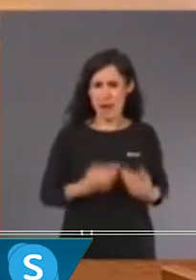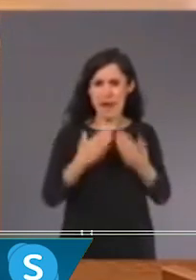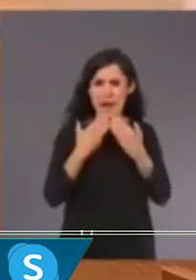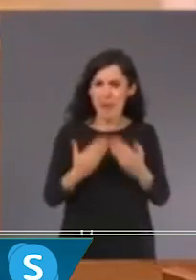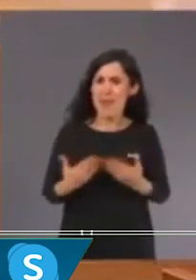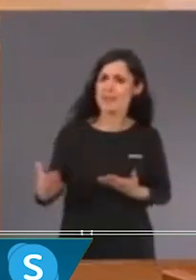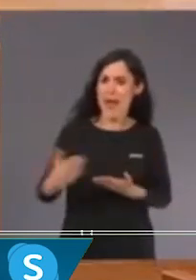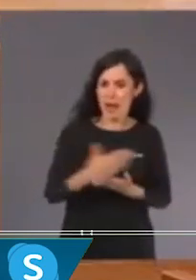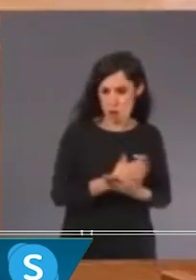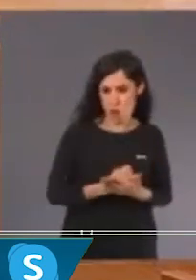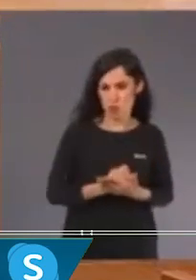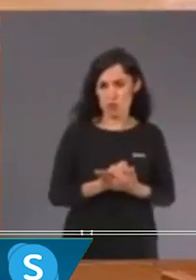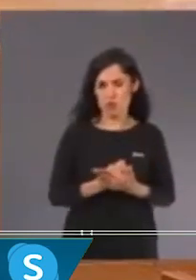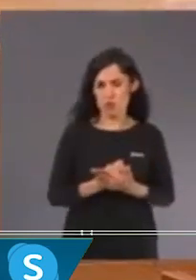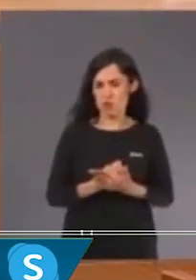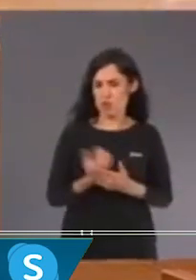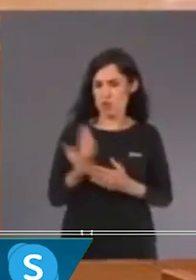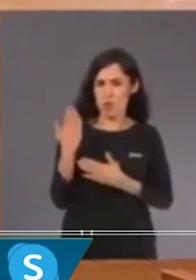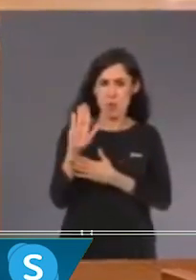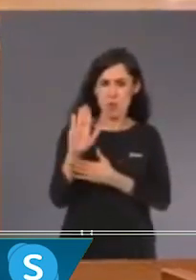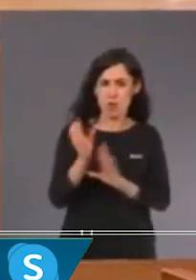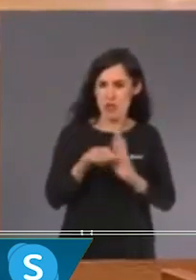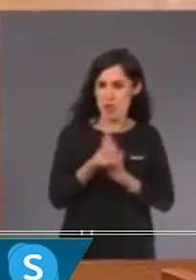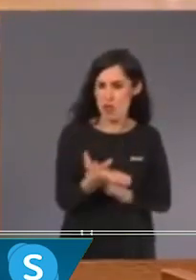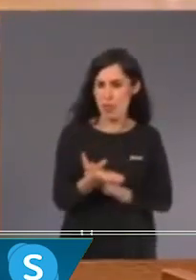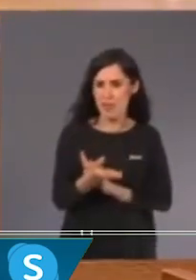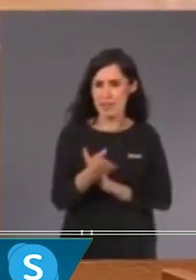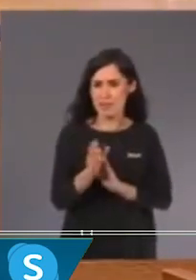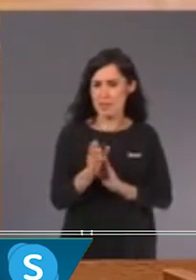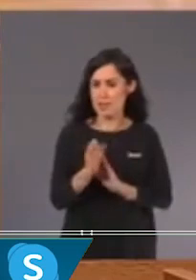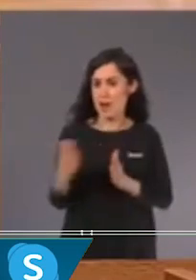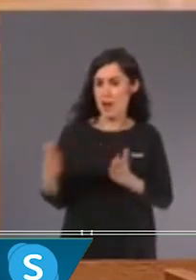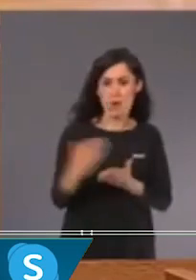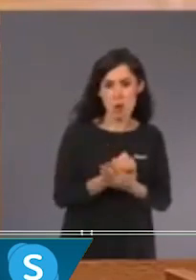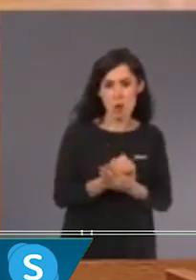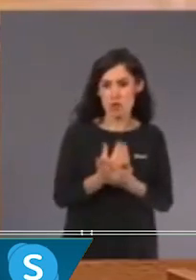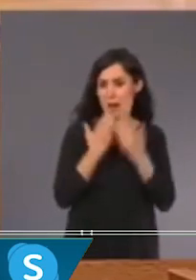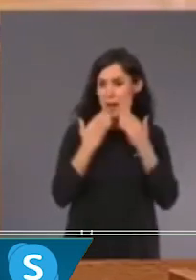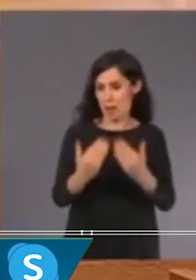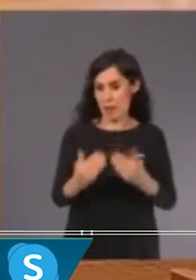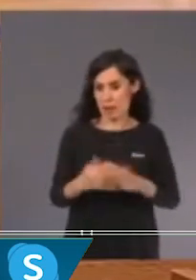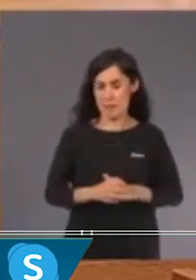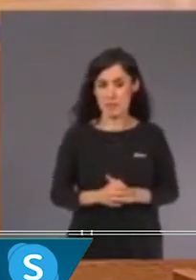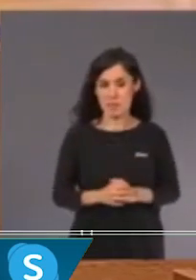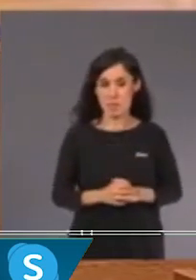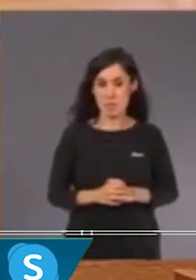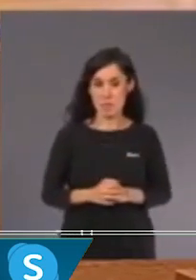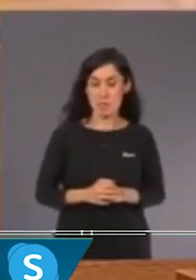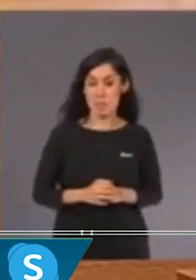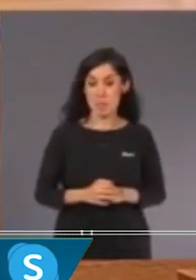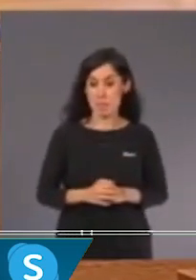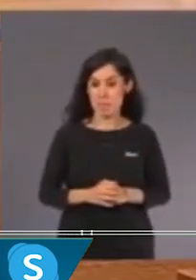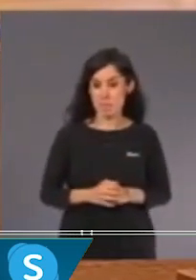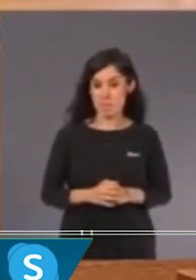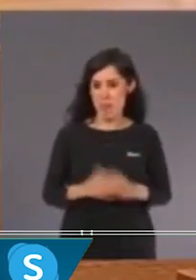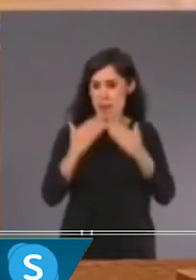ya suman 330 nombramientos. En esto son dos gotas de agua, el gobierno de España, el más